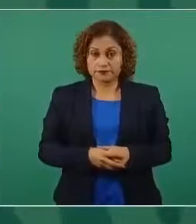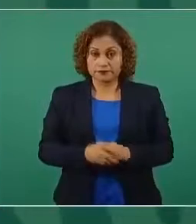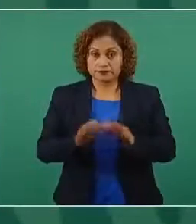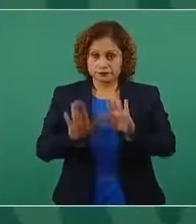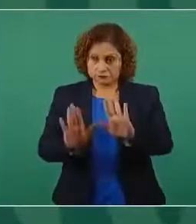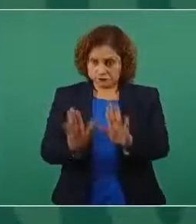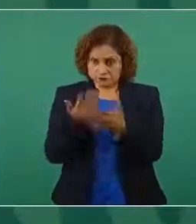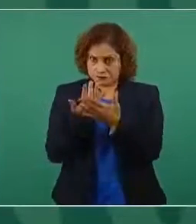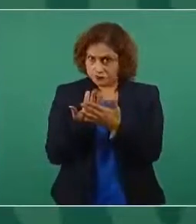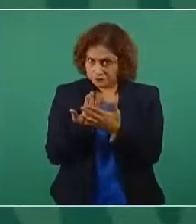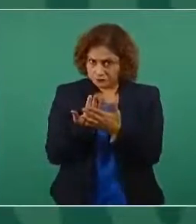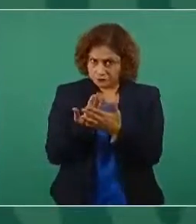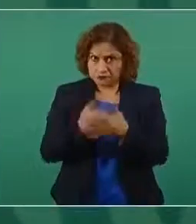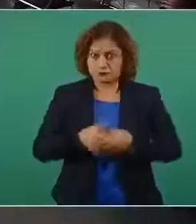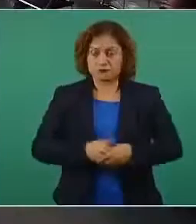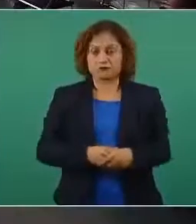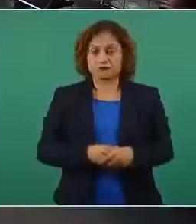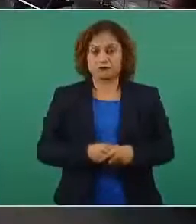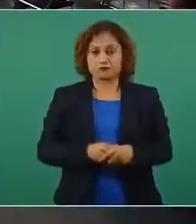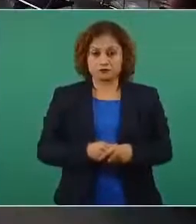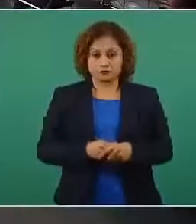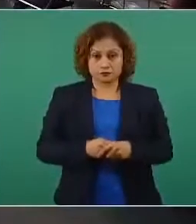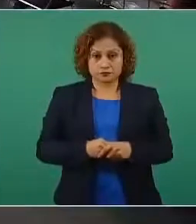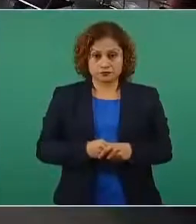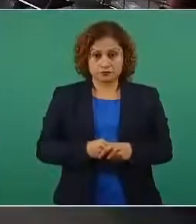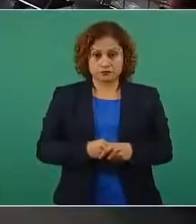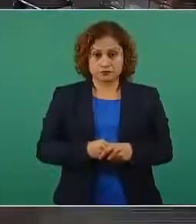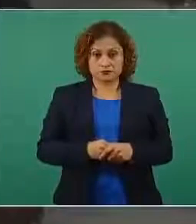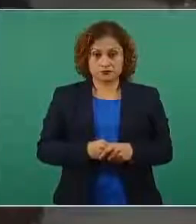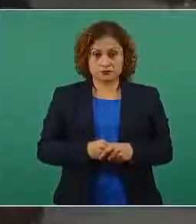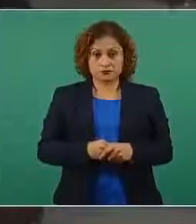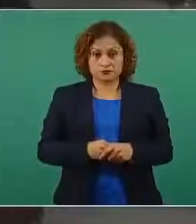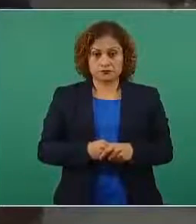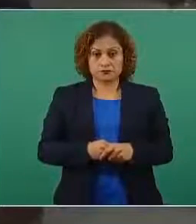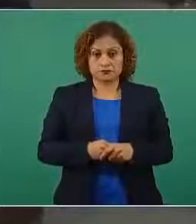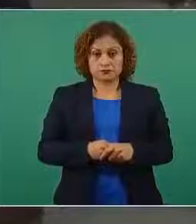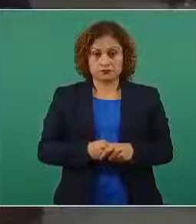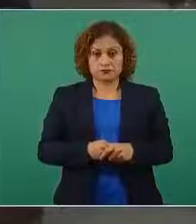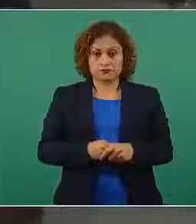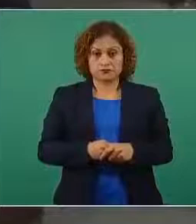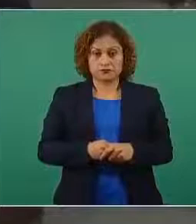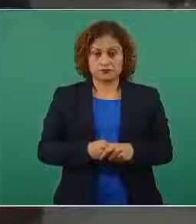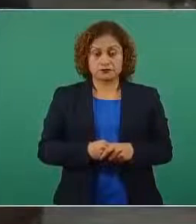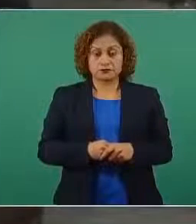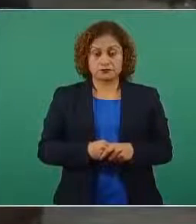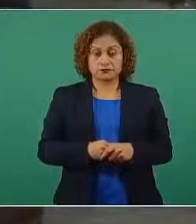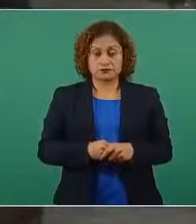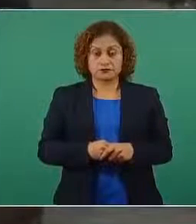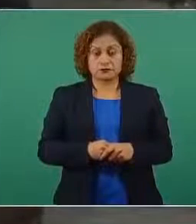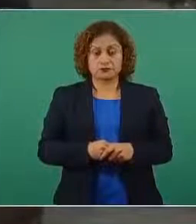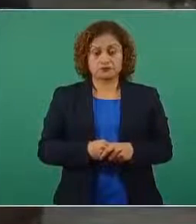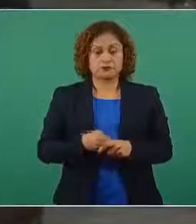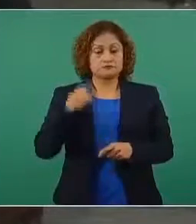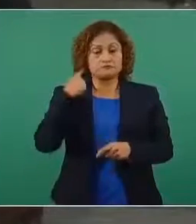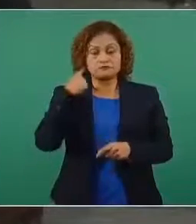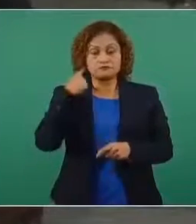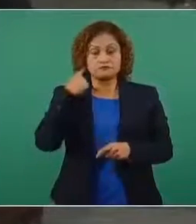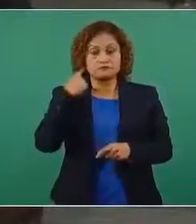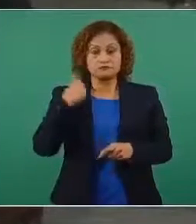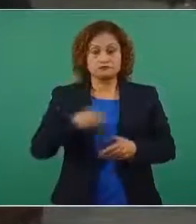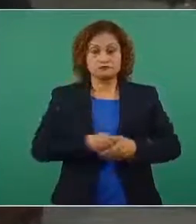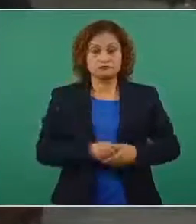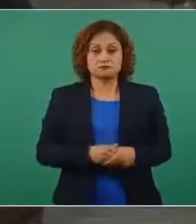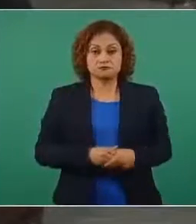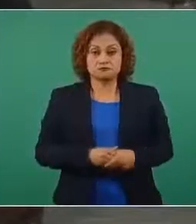esperemos. Pero el dato es que es una investigación internacional, tanto duro, tanto de comisión, es una investigación internacional